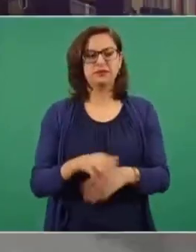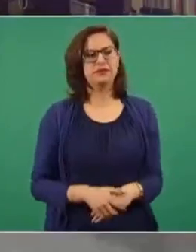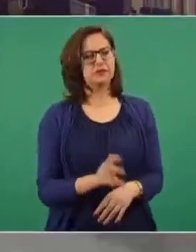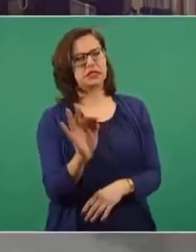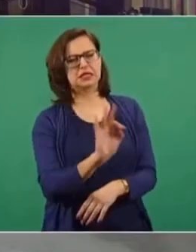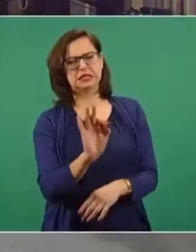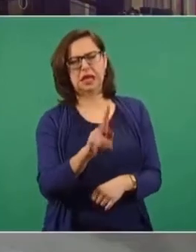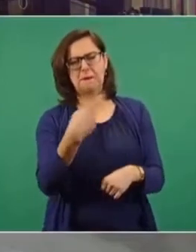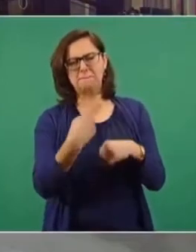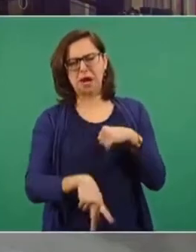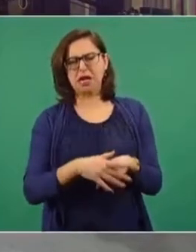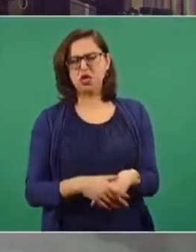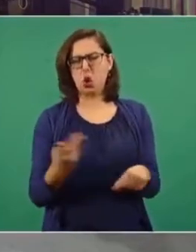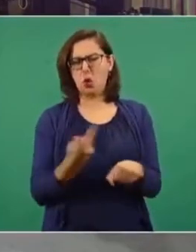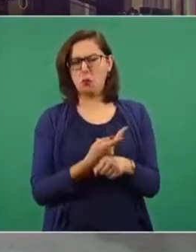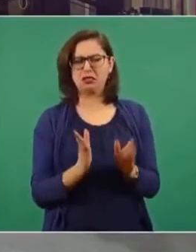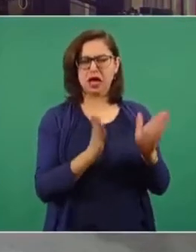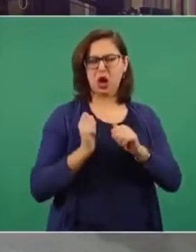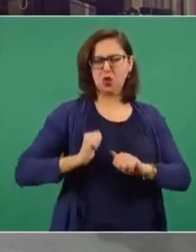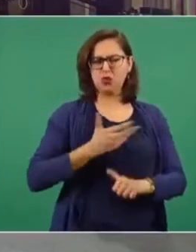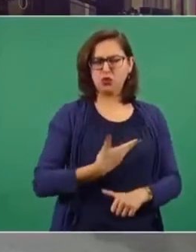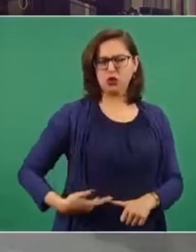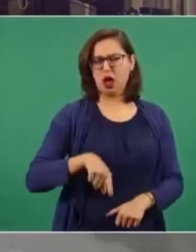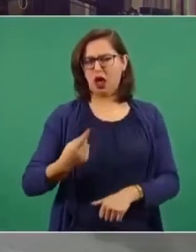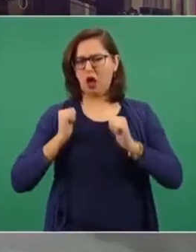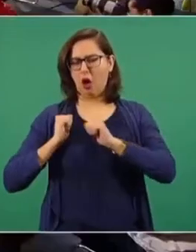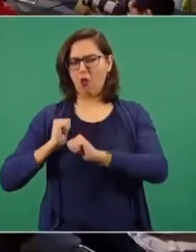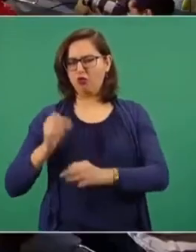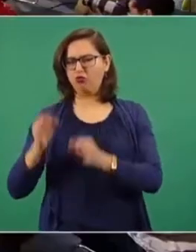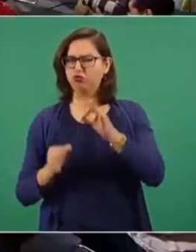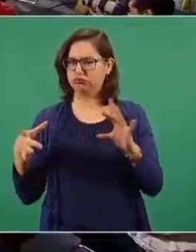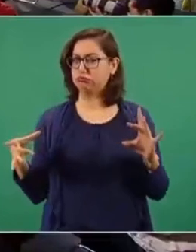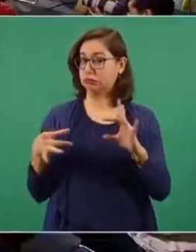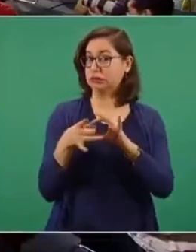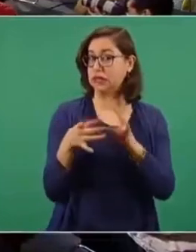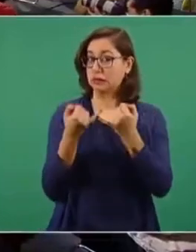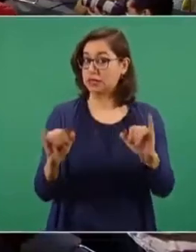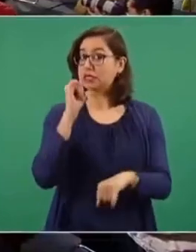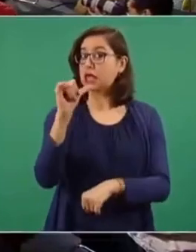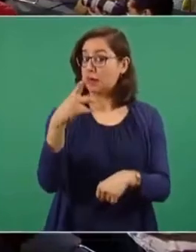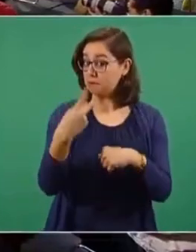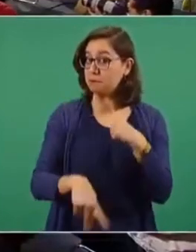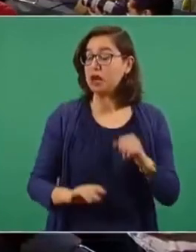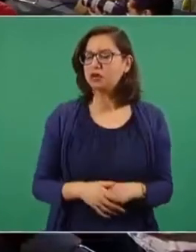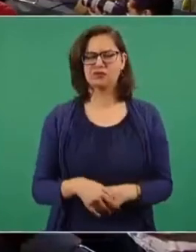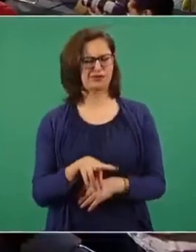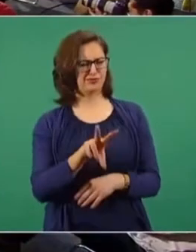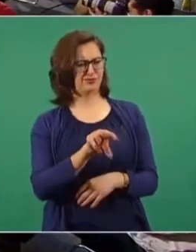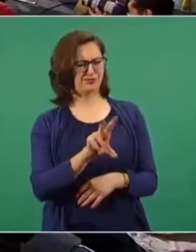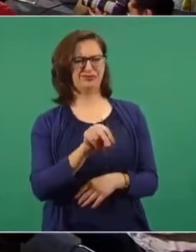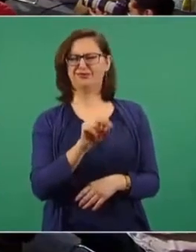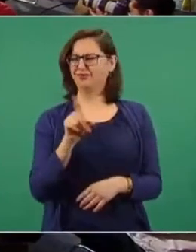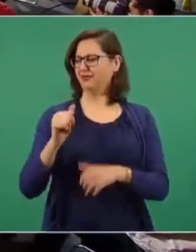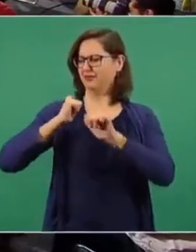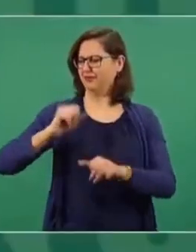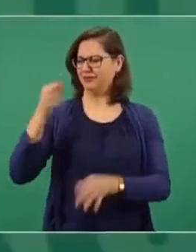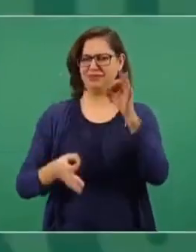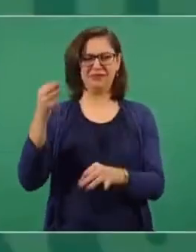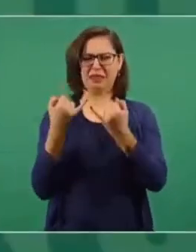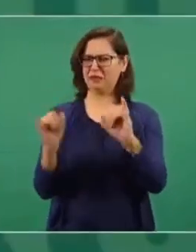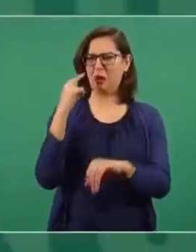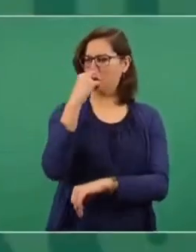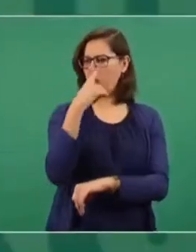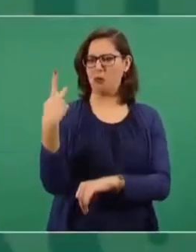¿Correría el riesgo de que no hubiera esta independencia o respeto en la independencia de poderes? No, el Poder Judicial es autónomo, es independiente.